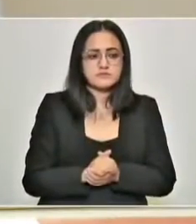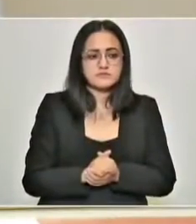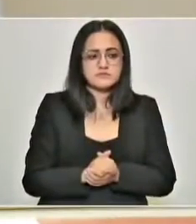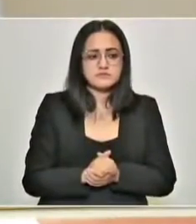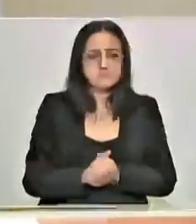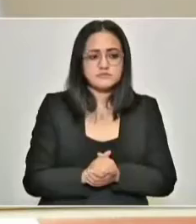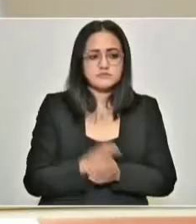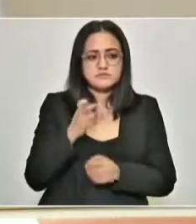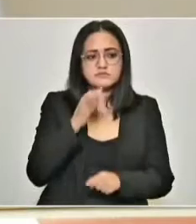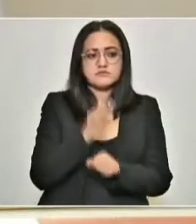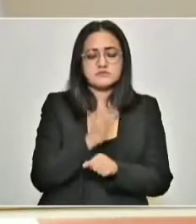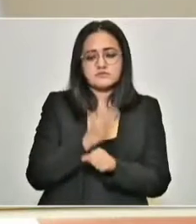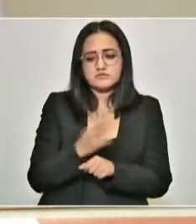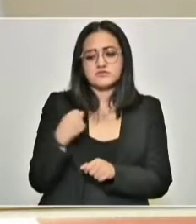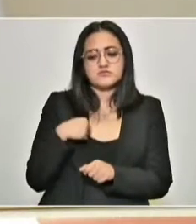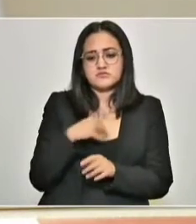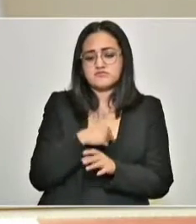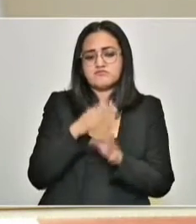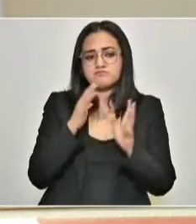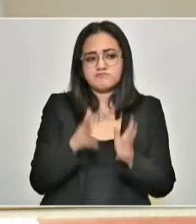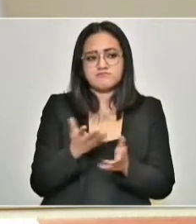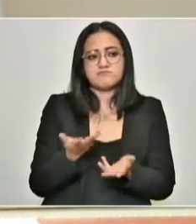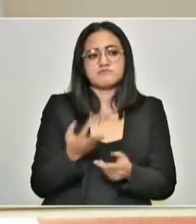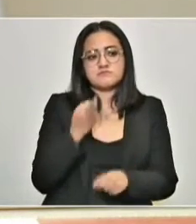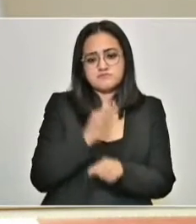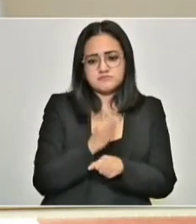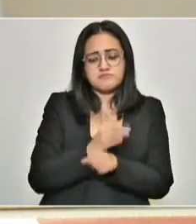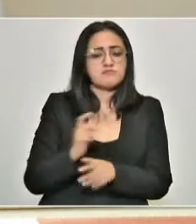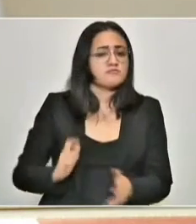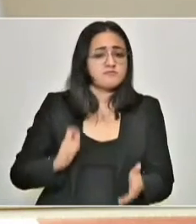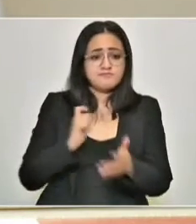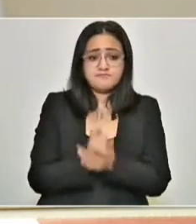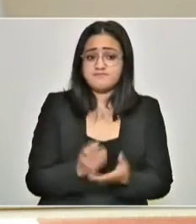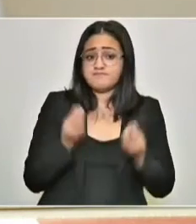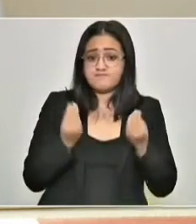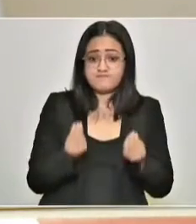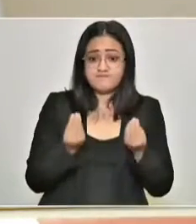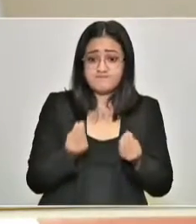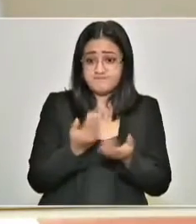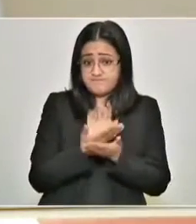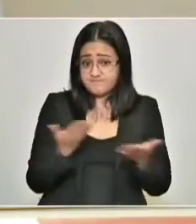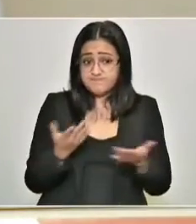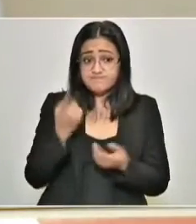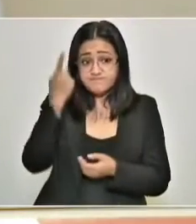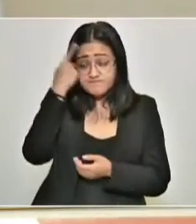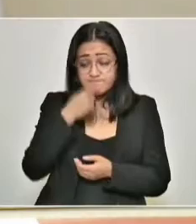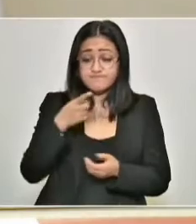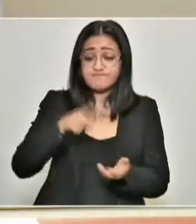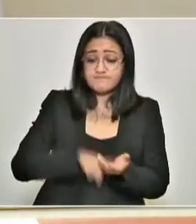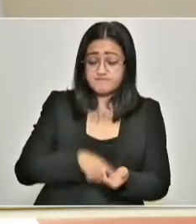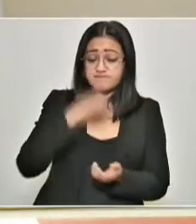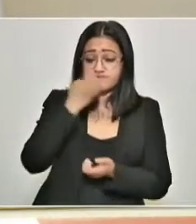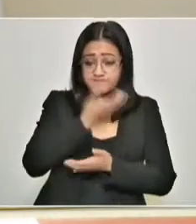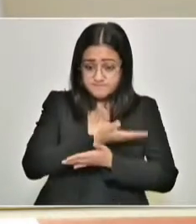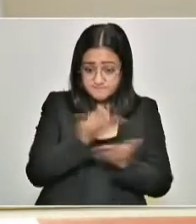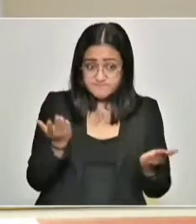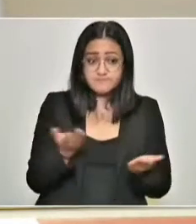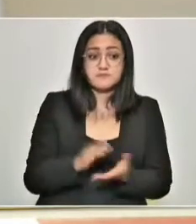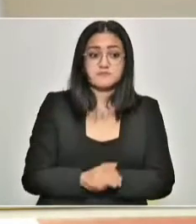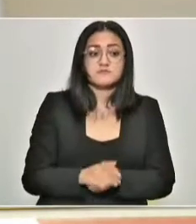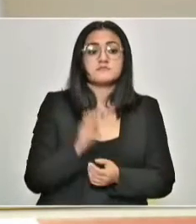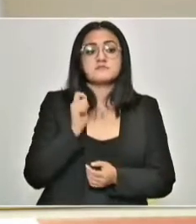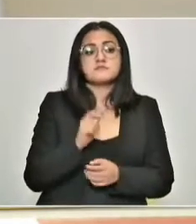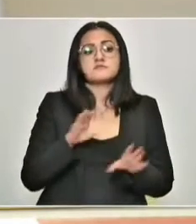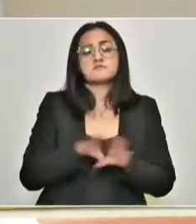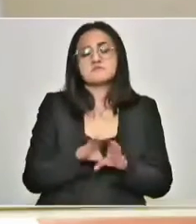eso es lo que estamos nosotros. estamos invirtiendo muchos recursos públicos en todo lo que es la